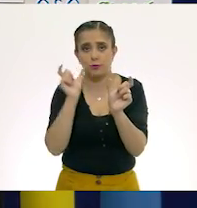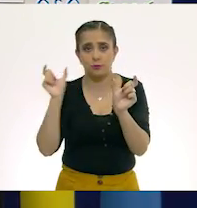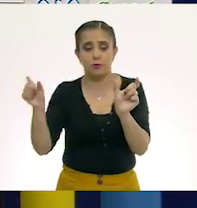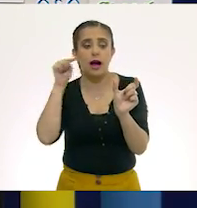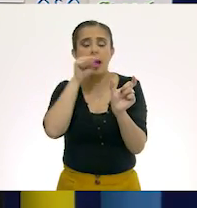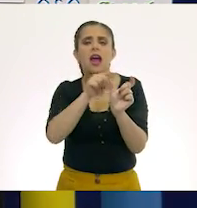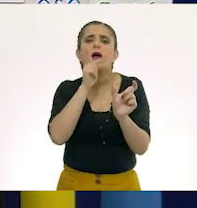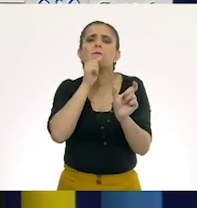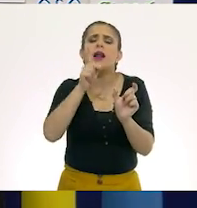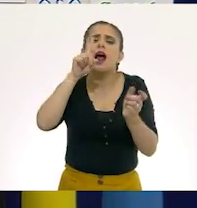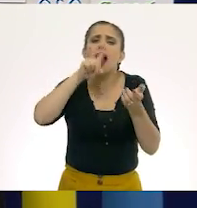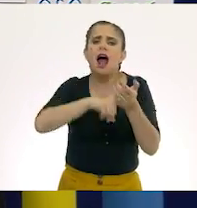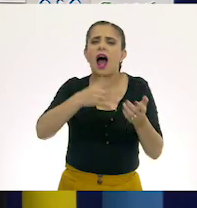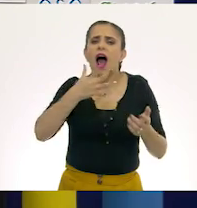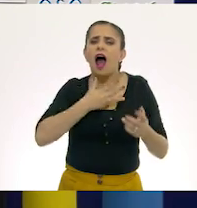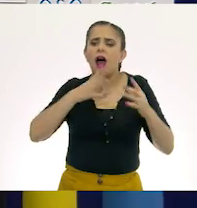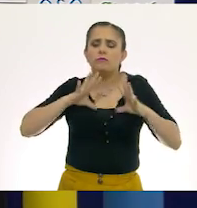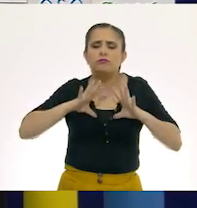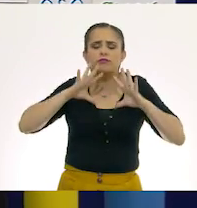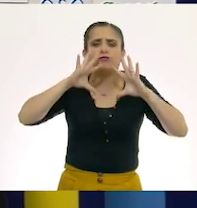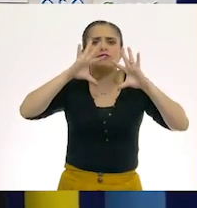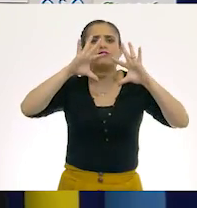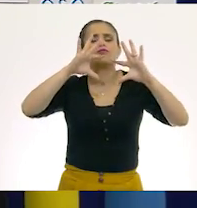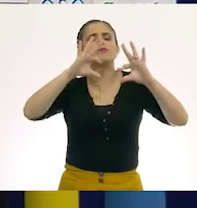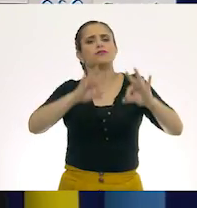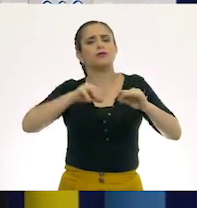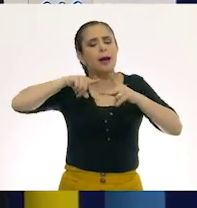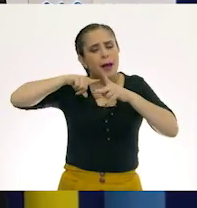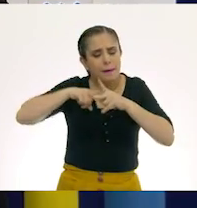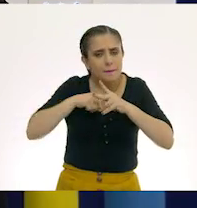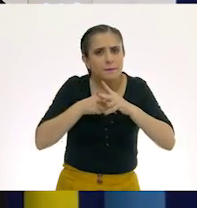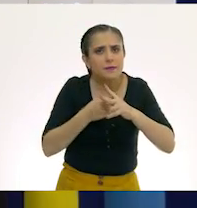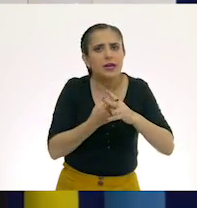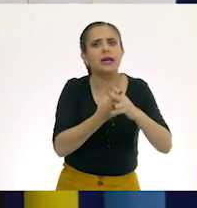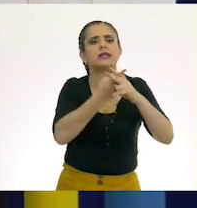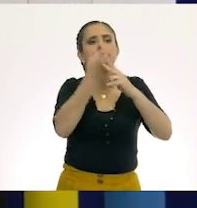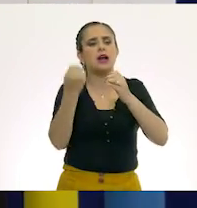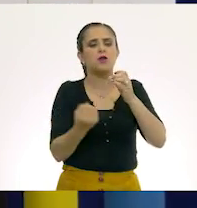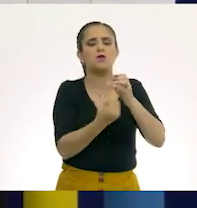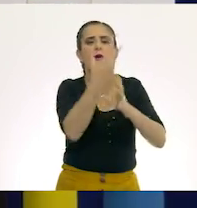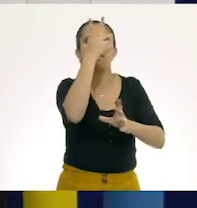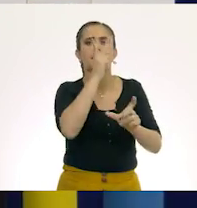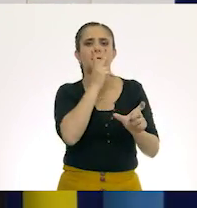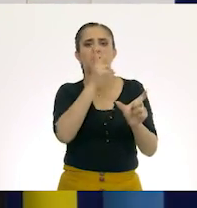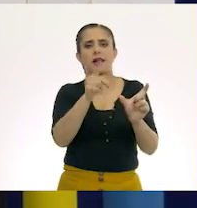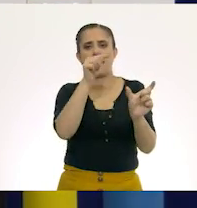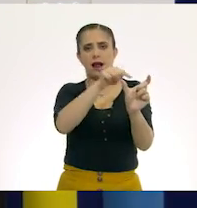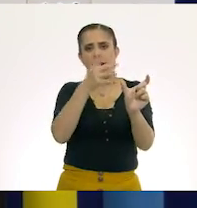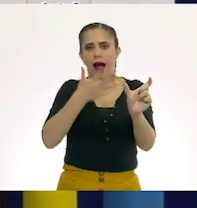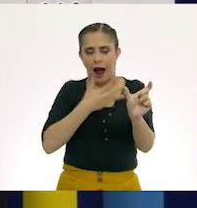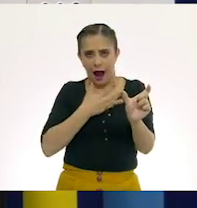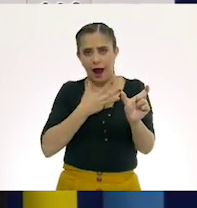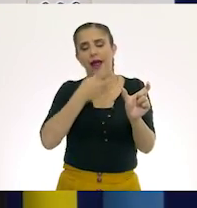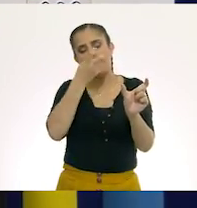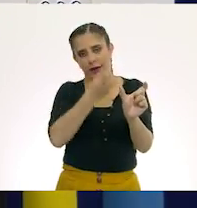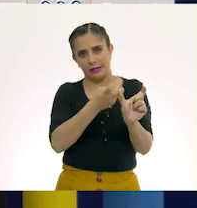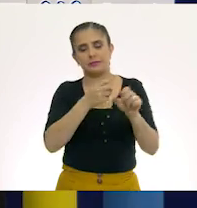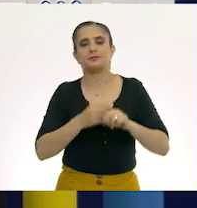origen. ¿Les gustaría aprender más sobre este tema? Pues, vamos a comenzar.